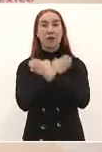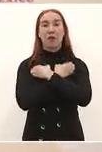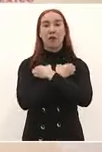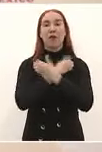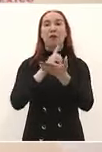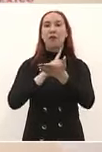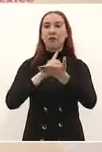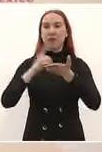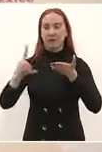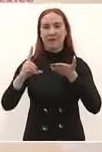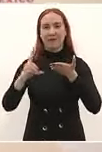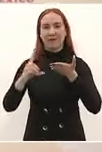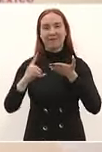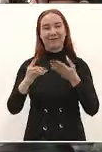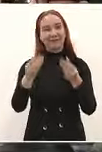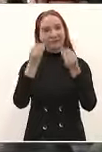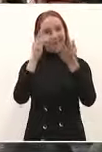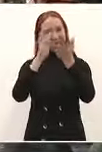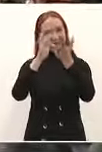privilegio muchas gracias